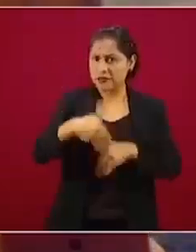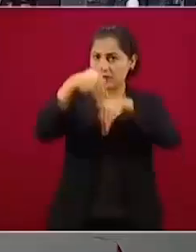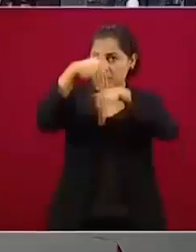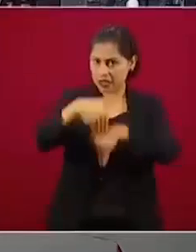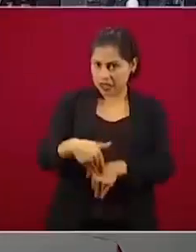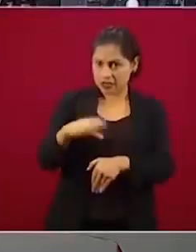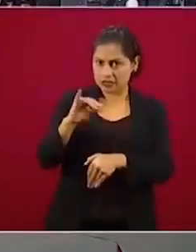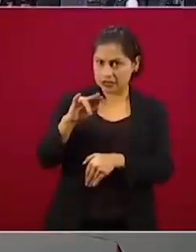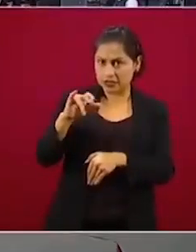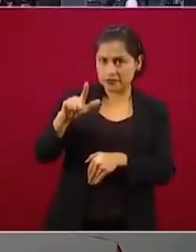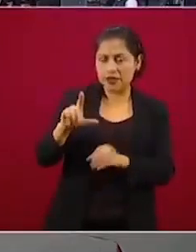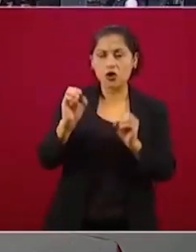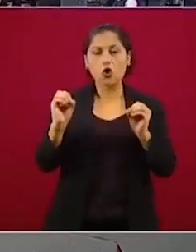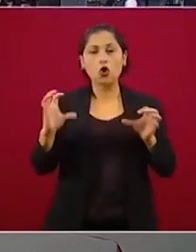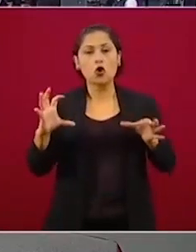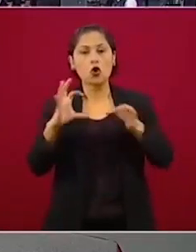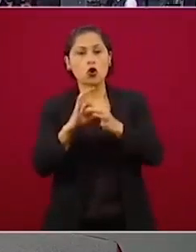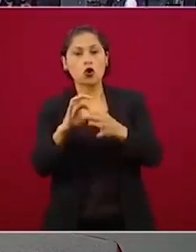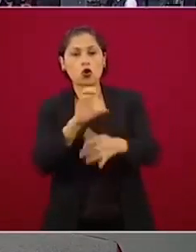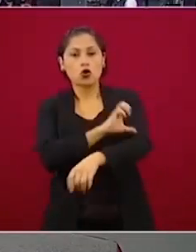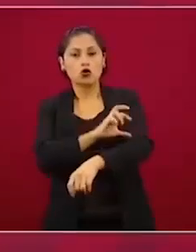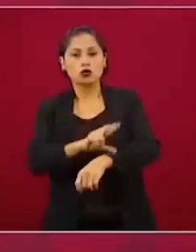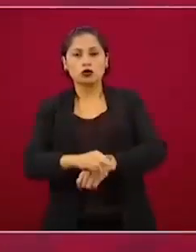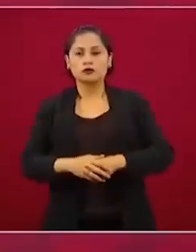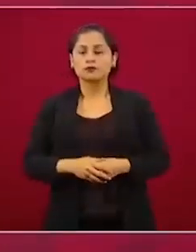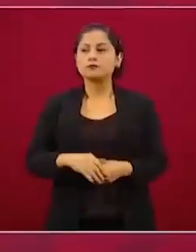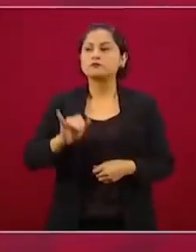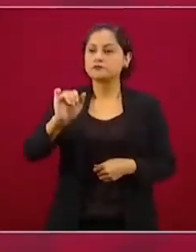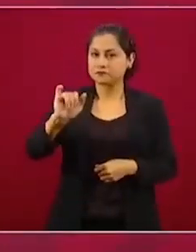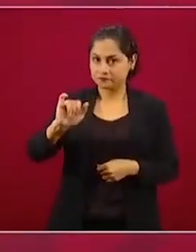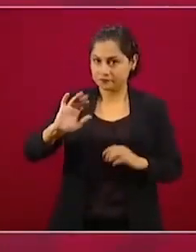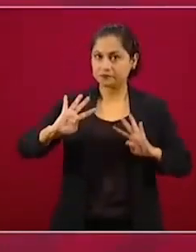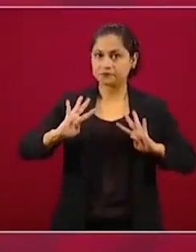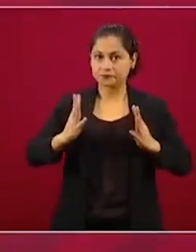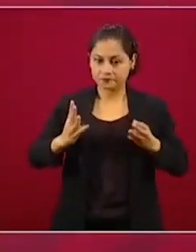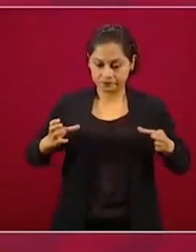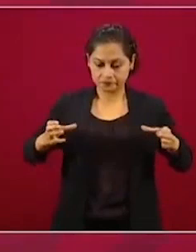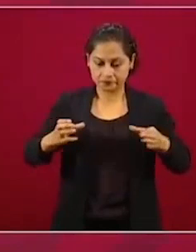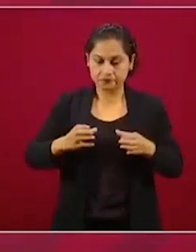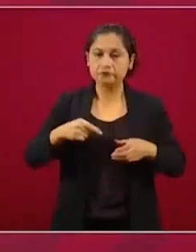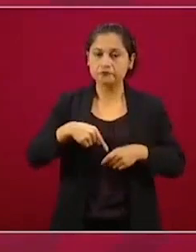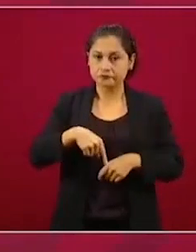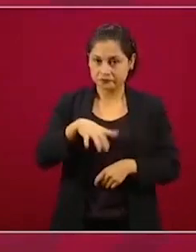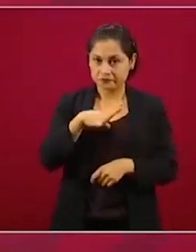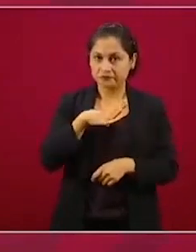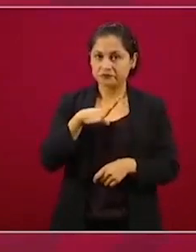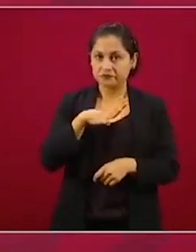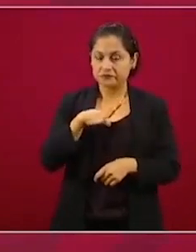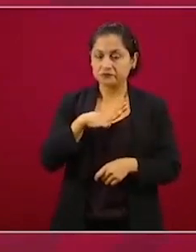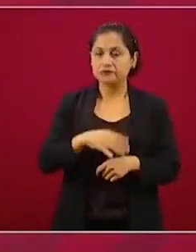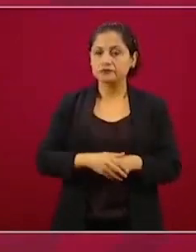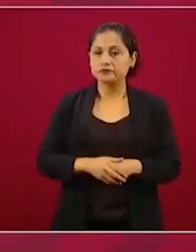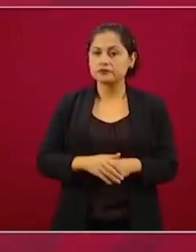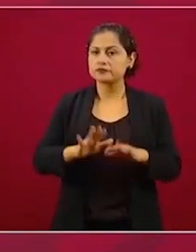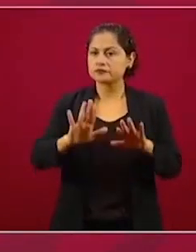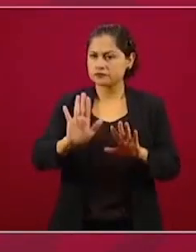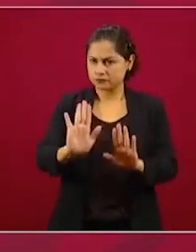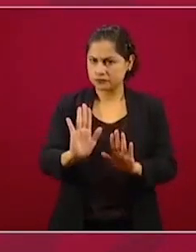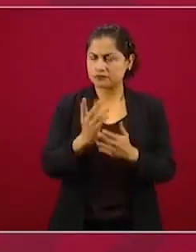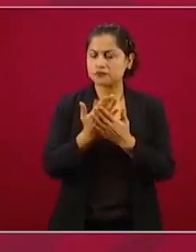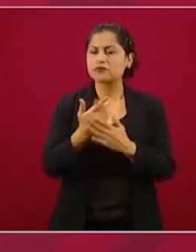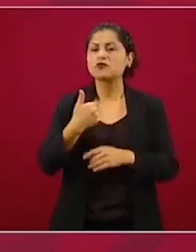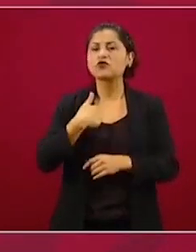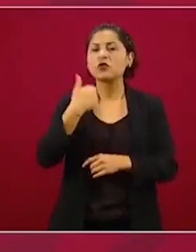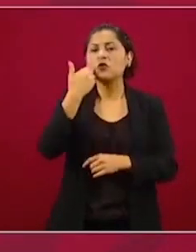Hay coordinación, es un consejo, pero yo les quiero plantear que